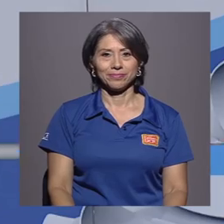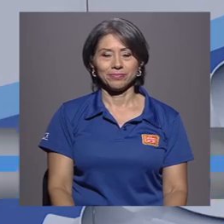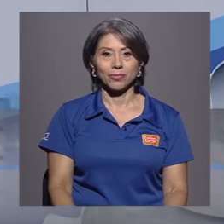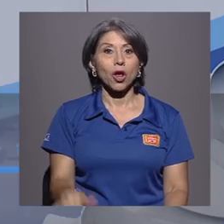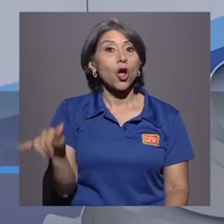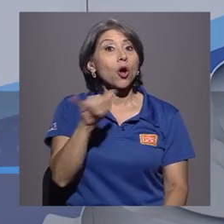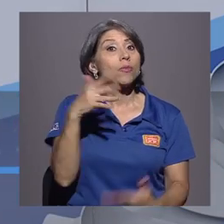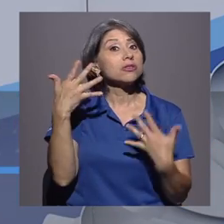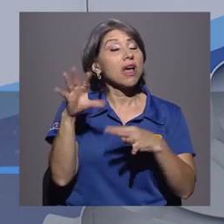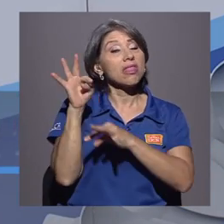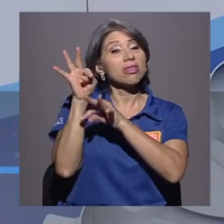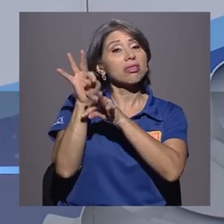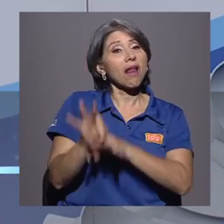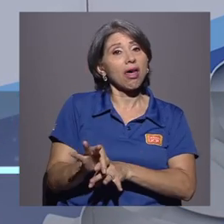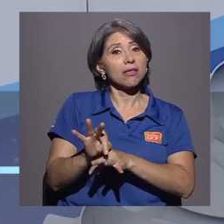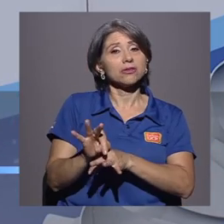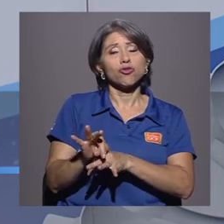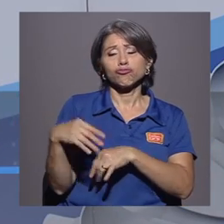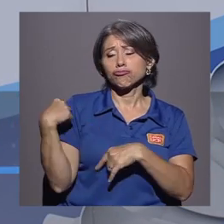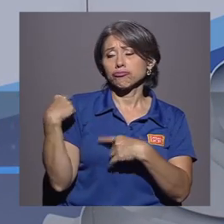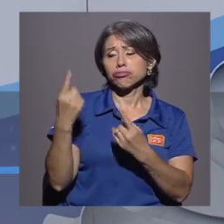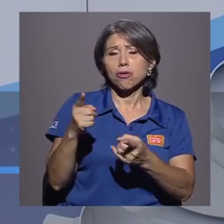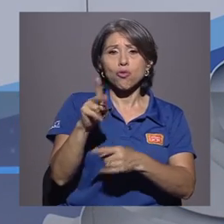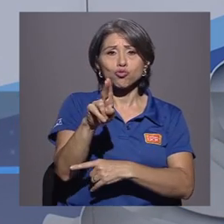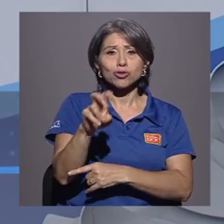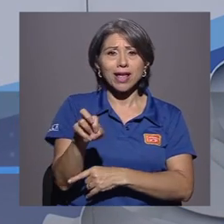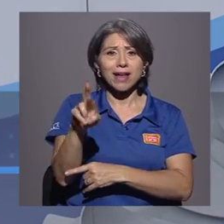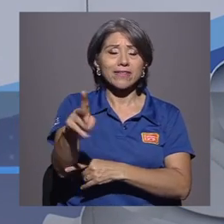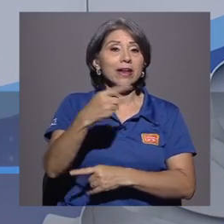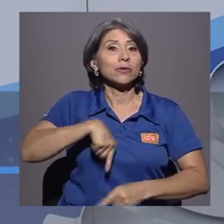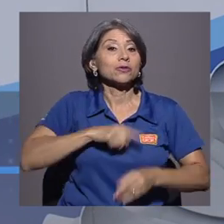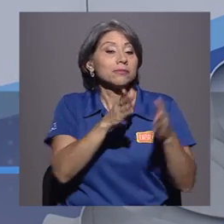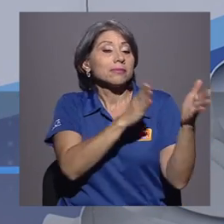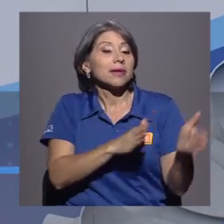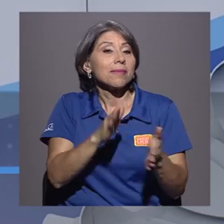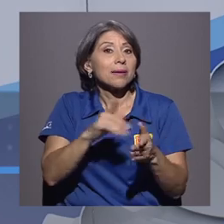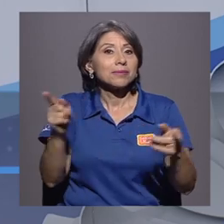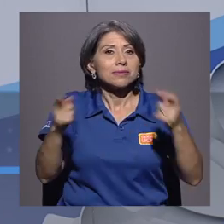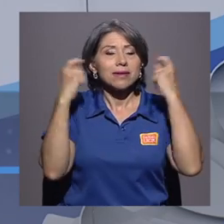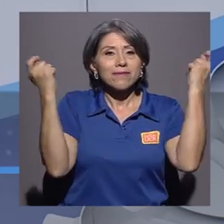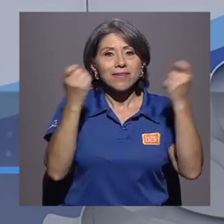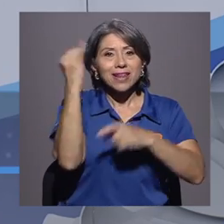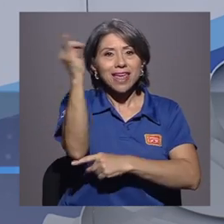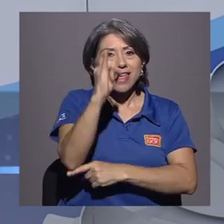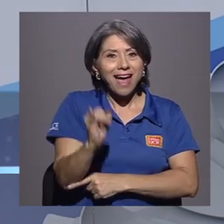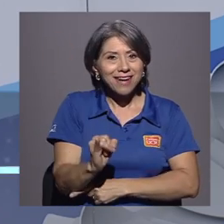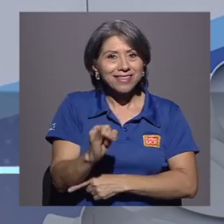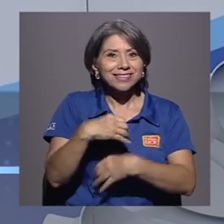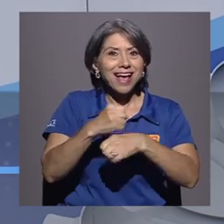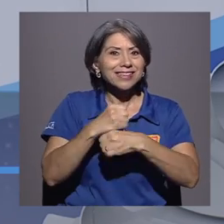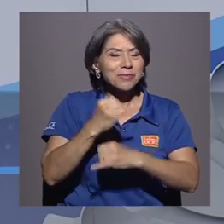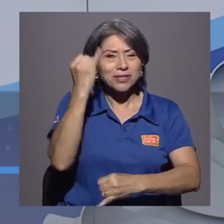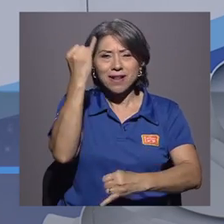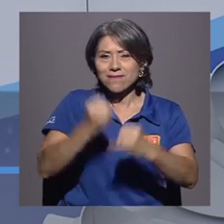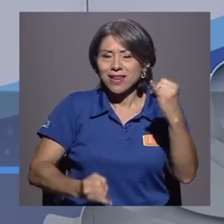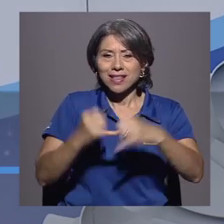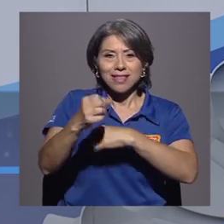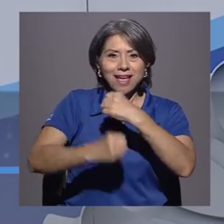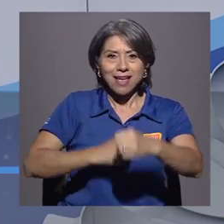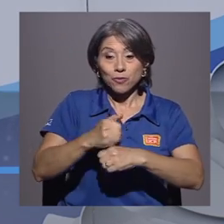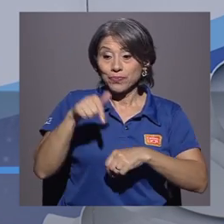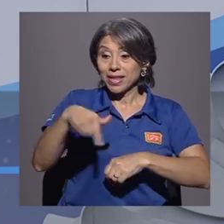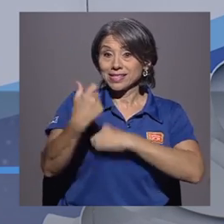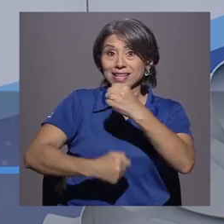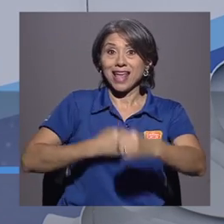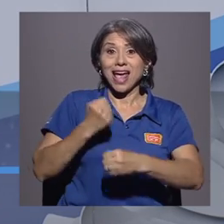Como es toda una tradición para la UCR, nos preparamos para la Feria de Artes que hacemos al final de cada año.